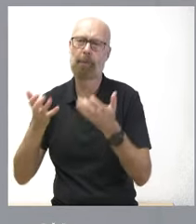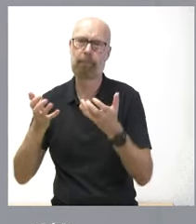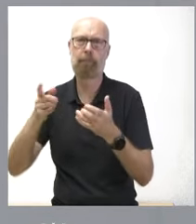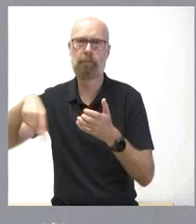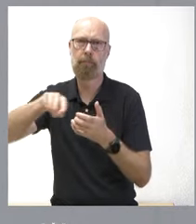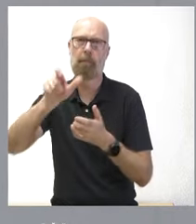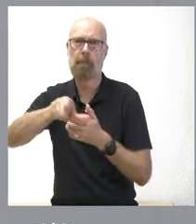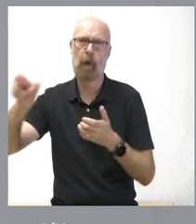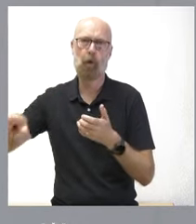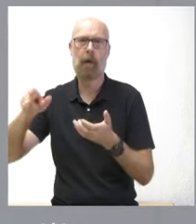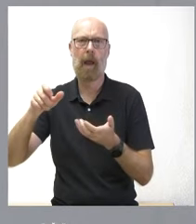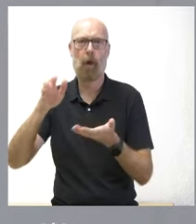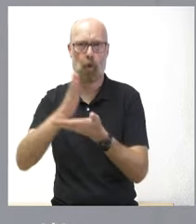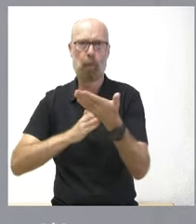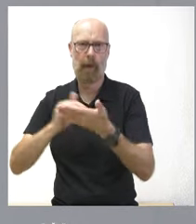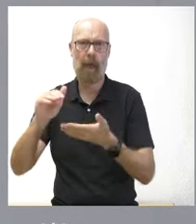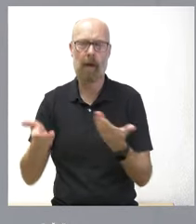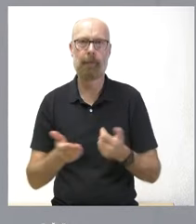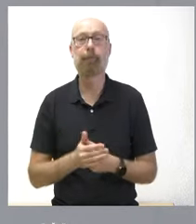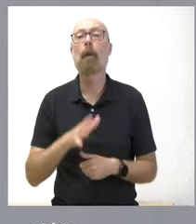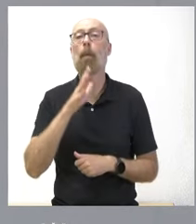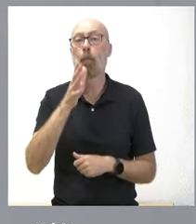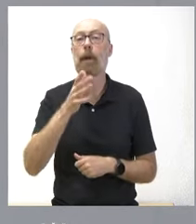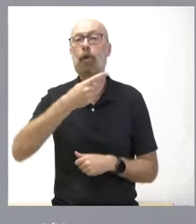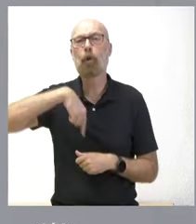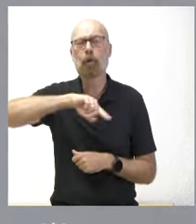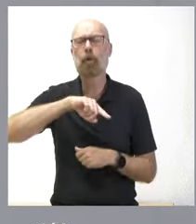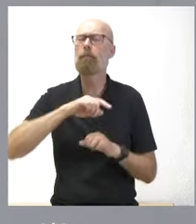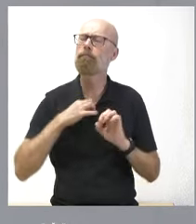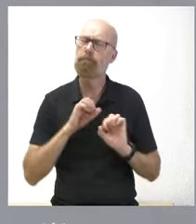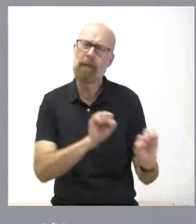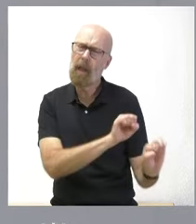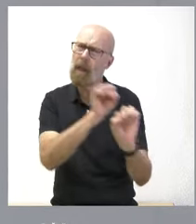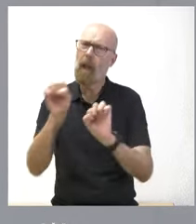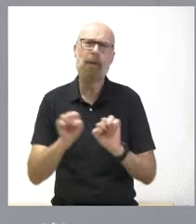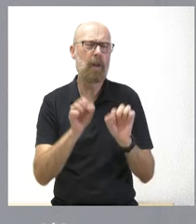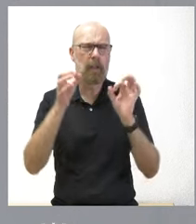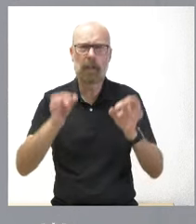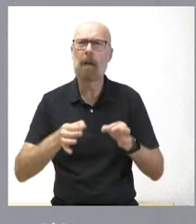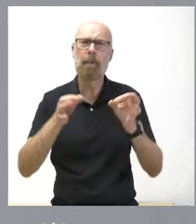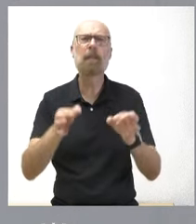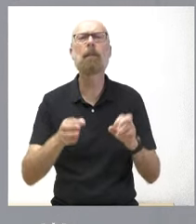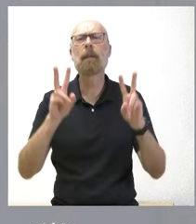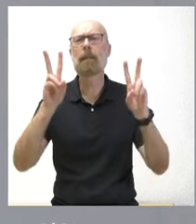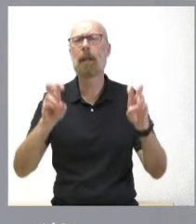de los ciudadanos de nuestra comunidad autónoma. Y por eso nosotros vamos a defender con todas nuestras fuerzas el